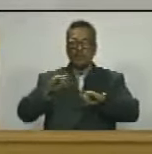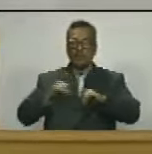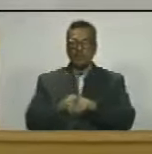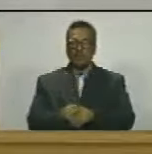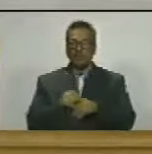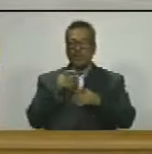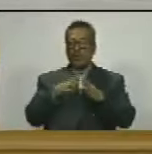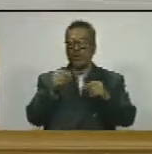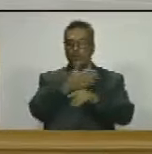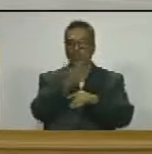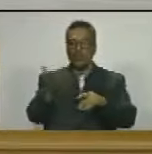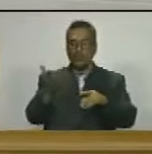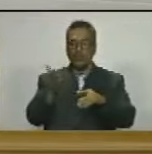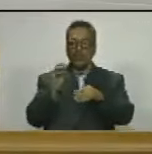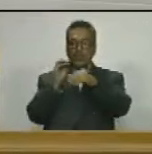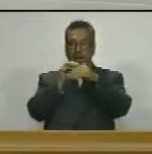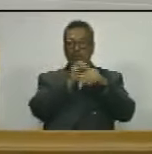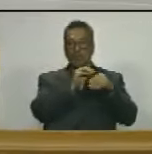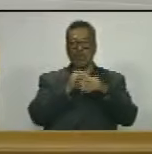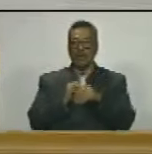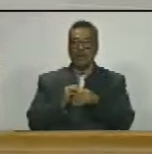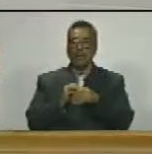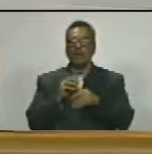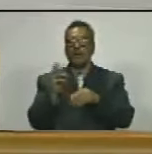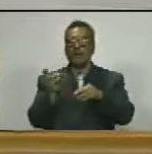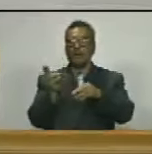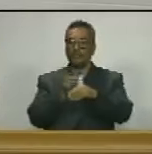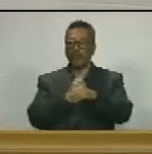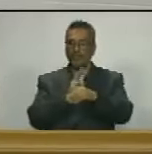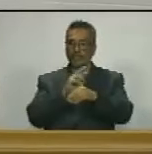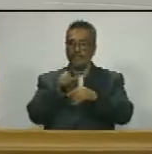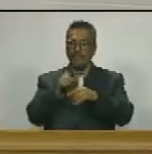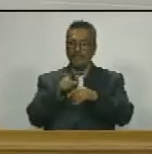y quedan todas y todos convocados para muy pronto